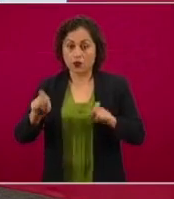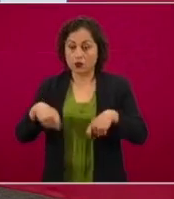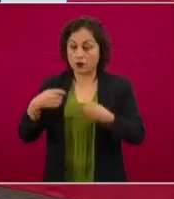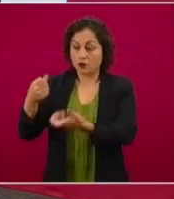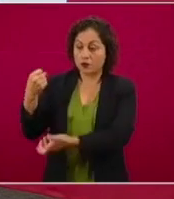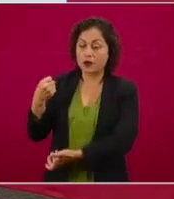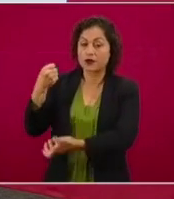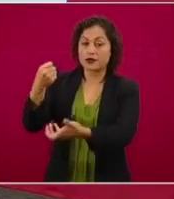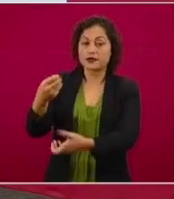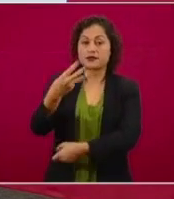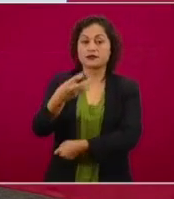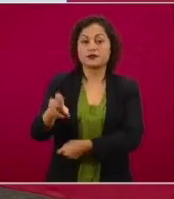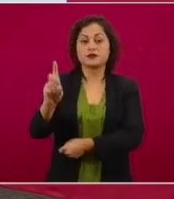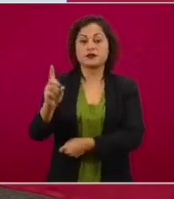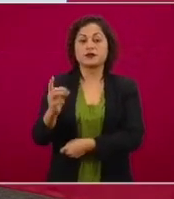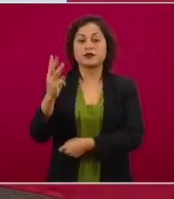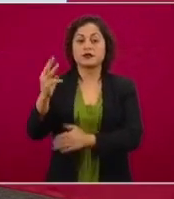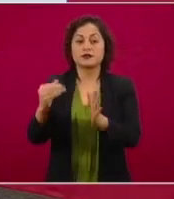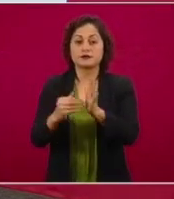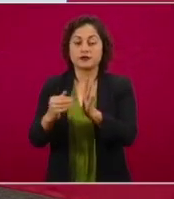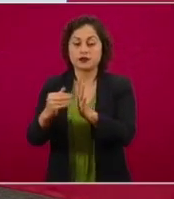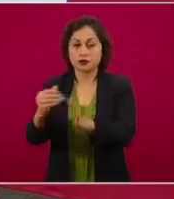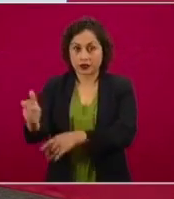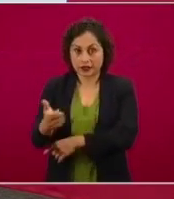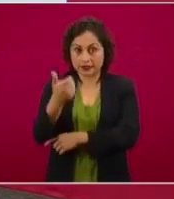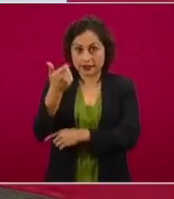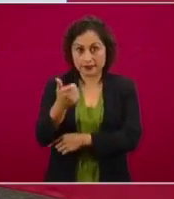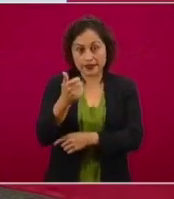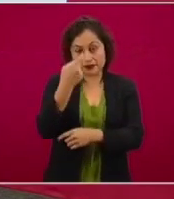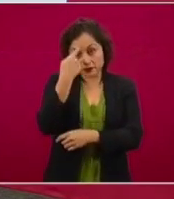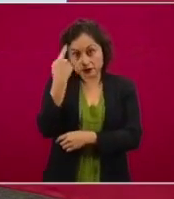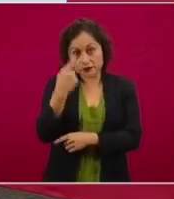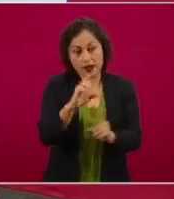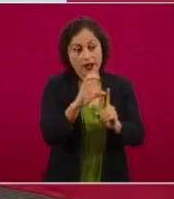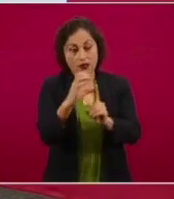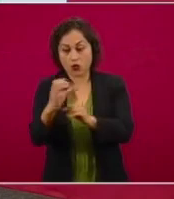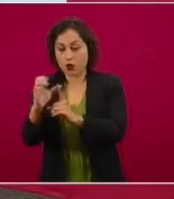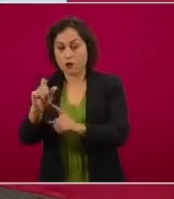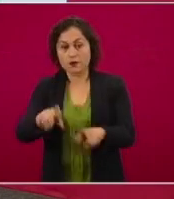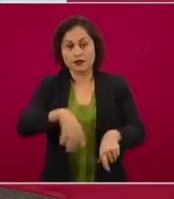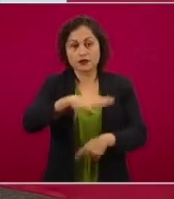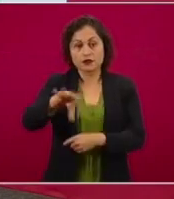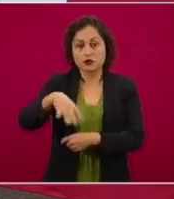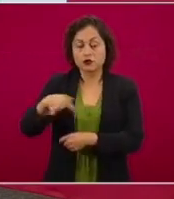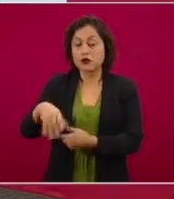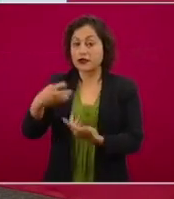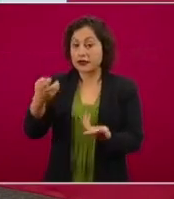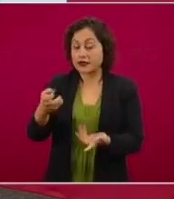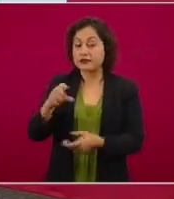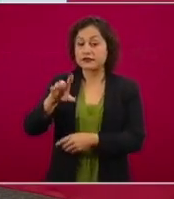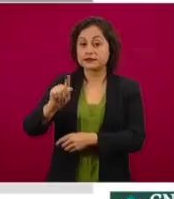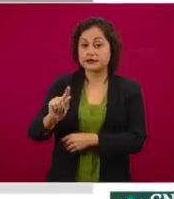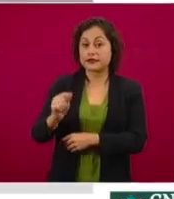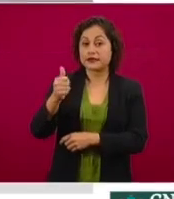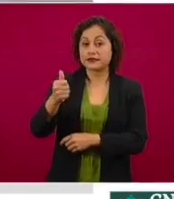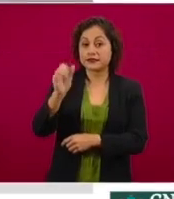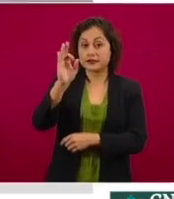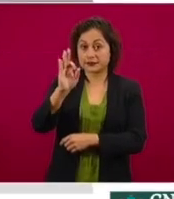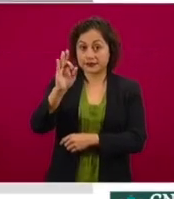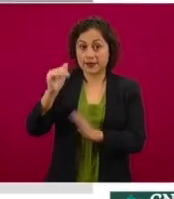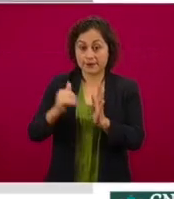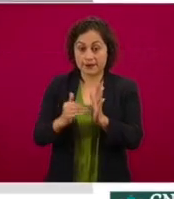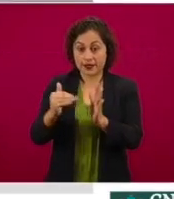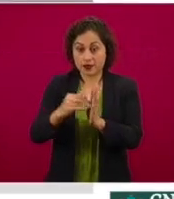millones de pesos en subsidios a las comisiones de búsqueda, de los cuales 76 millones han sido otorgados en la